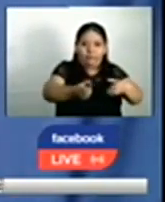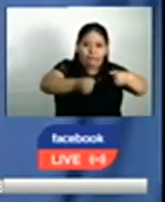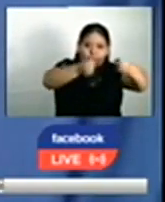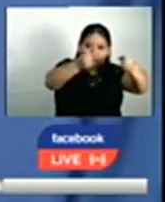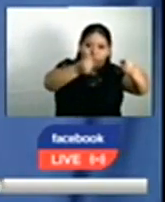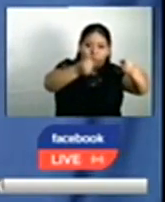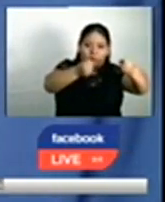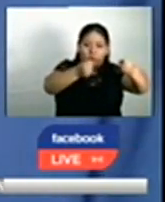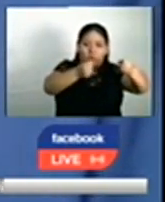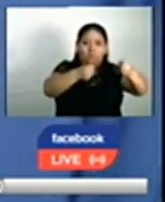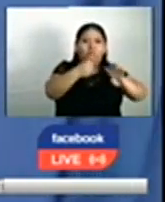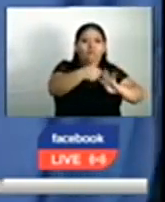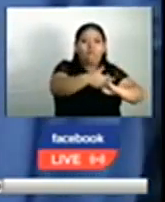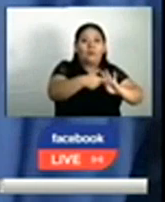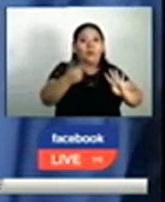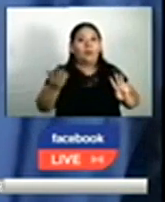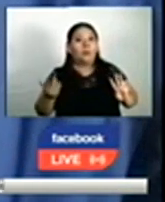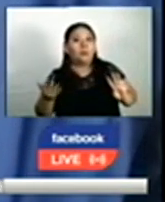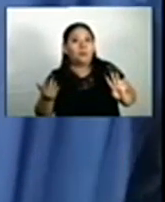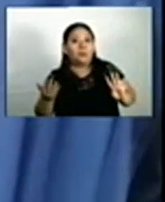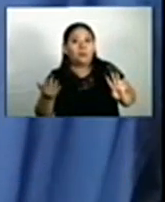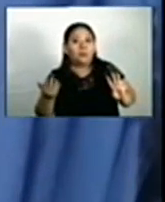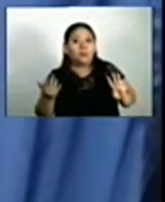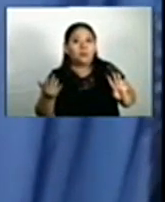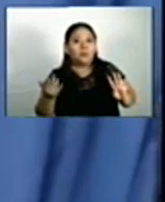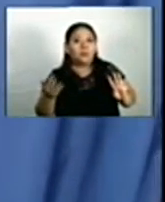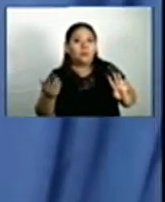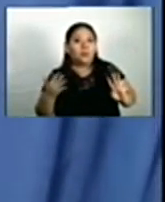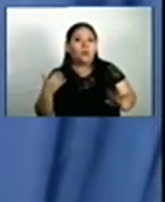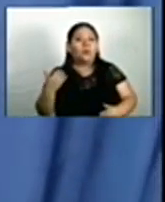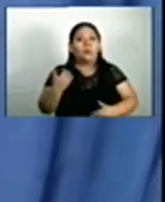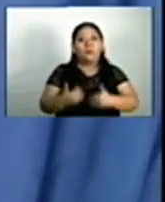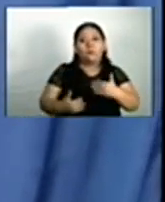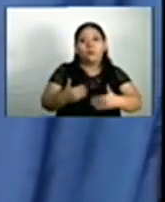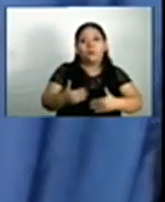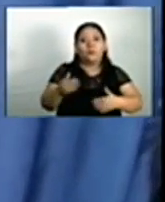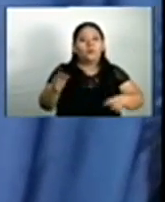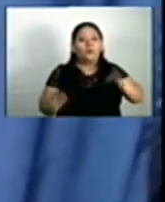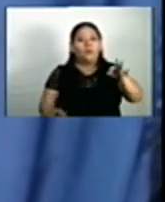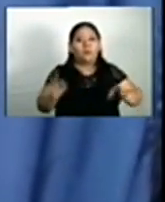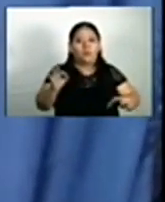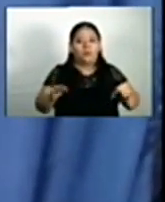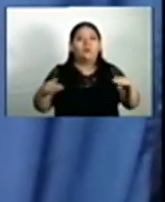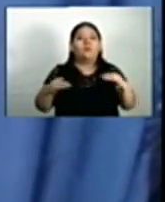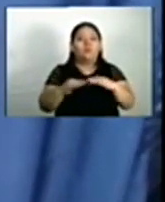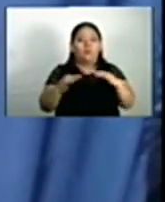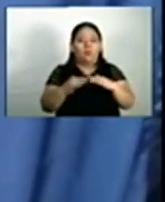prisión, esperando pues que en su proceso penal también sean juzgados.